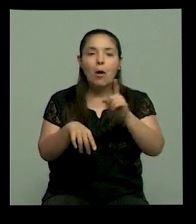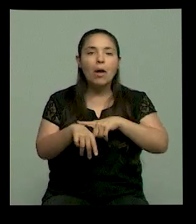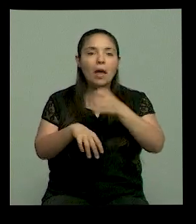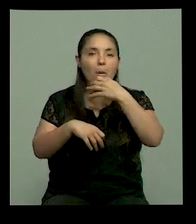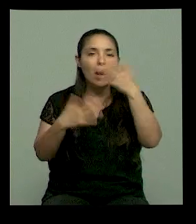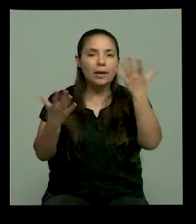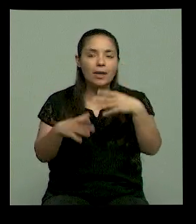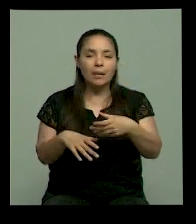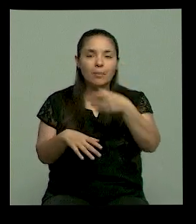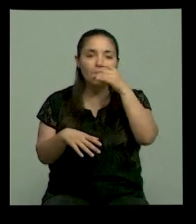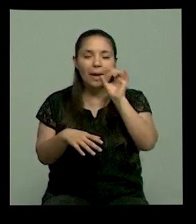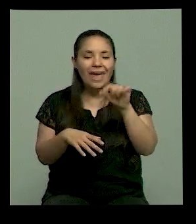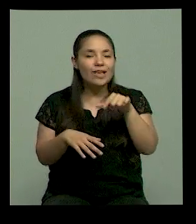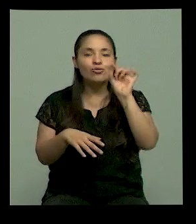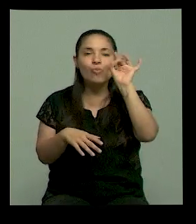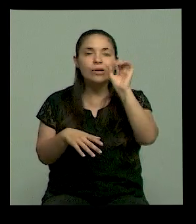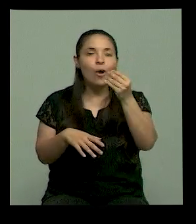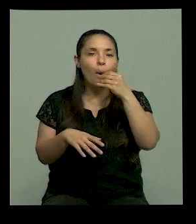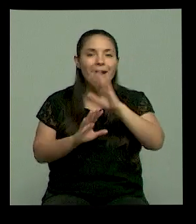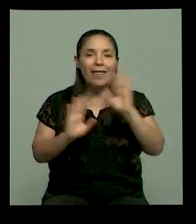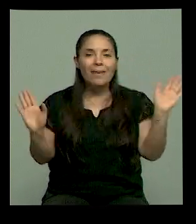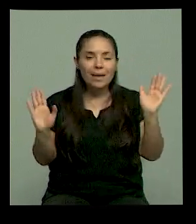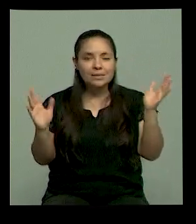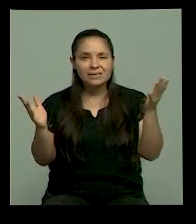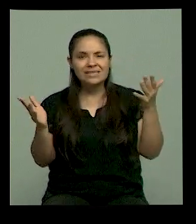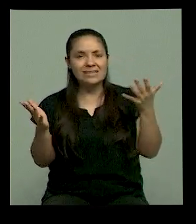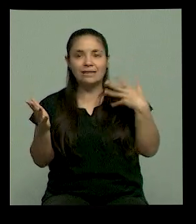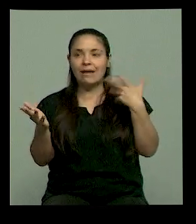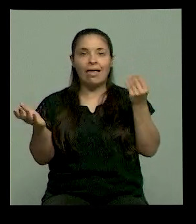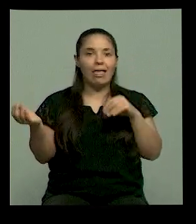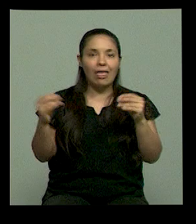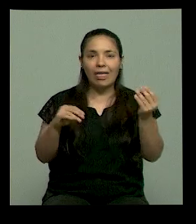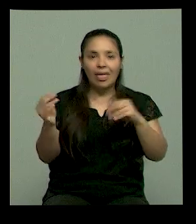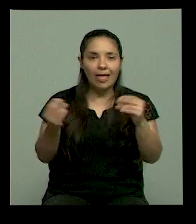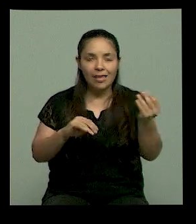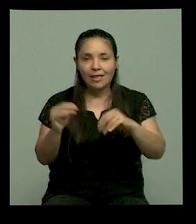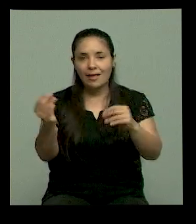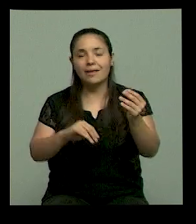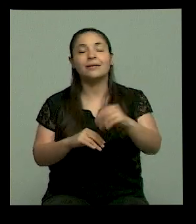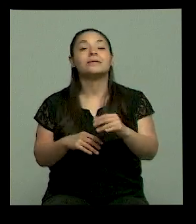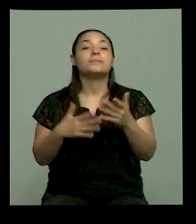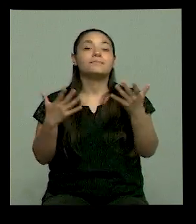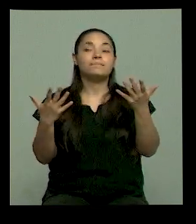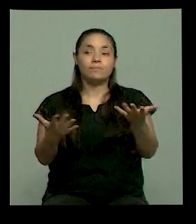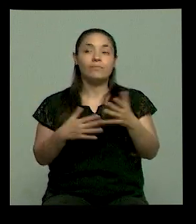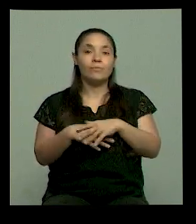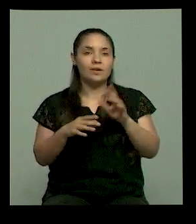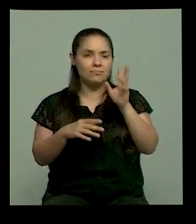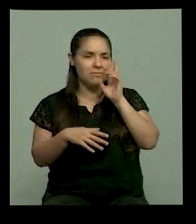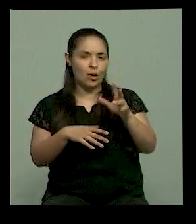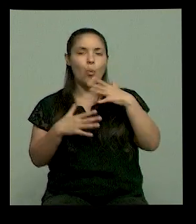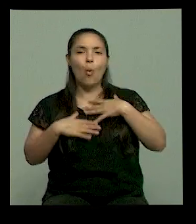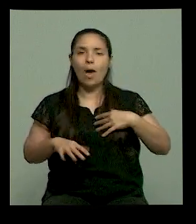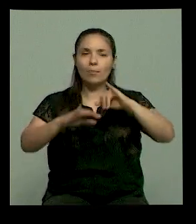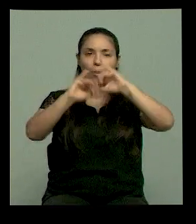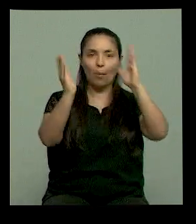día y vivir con eso. Bueno, es un poco de todo, ¿no? Y se ve el cuerpo estereotipado,